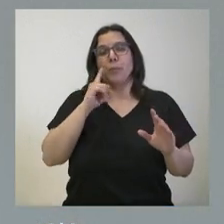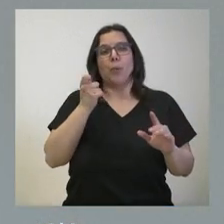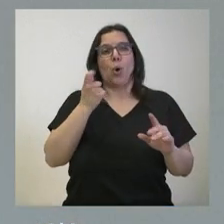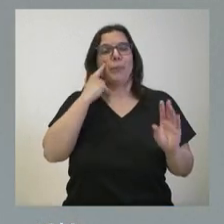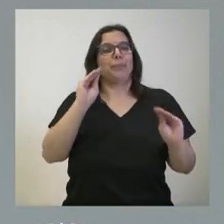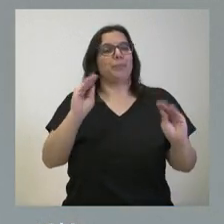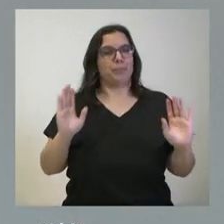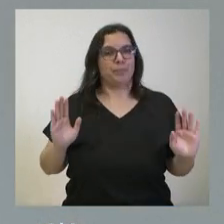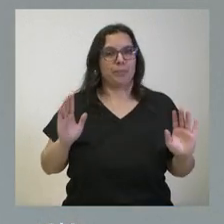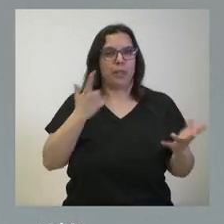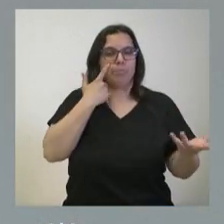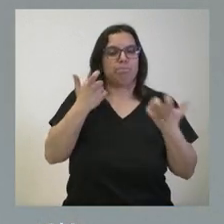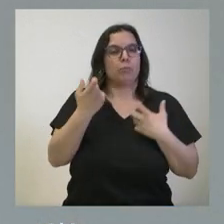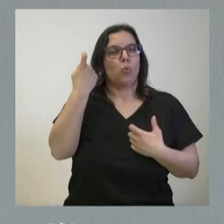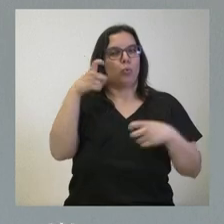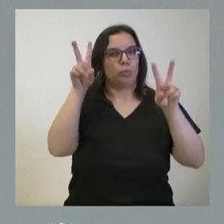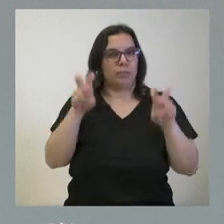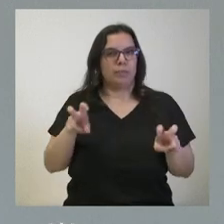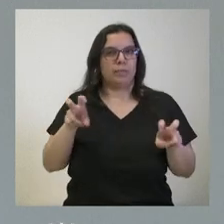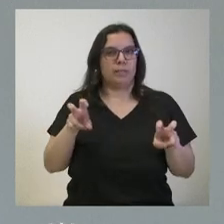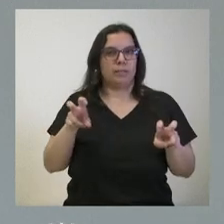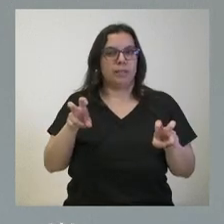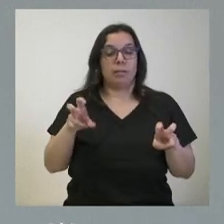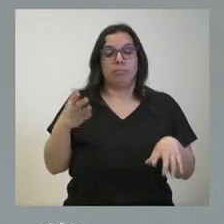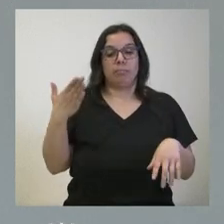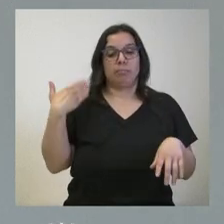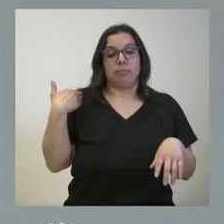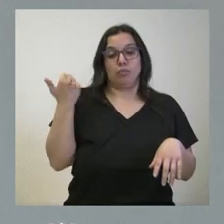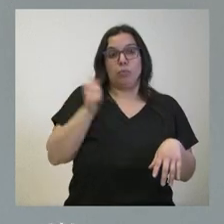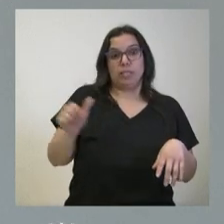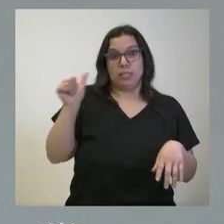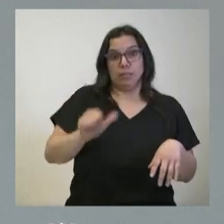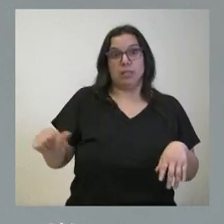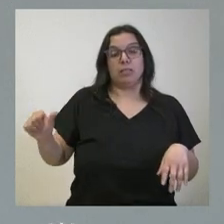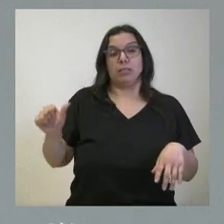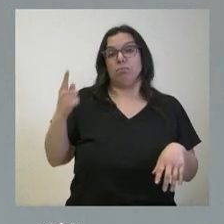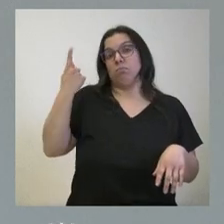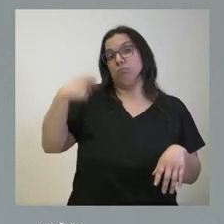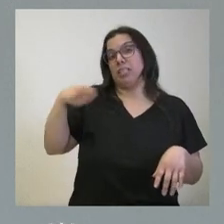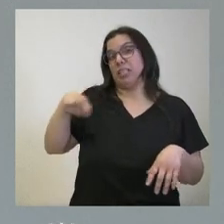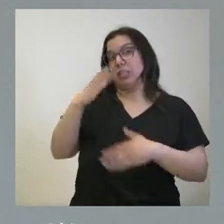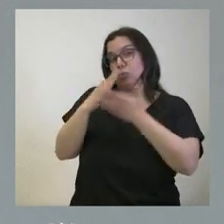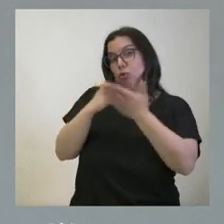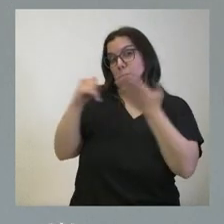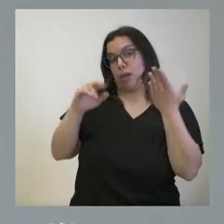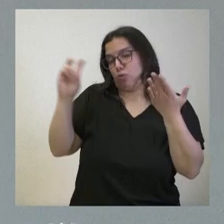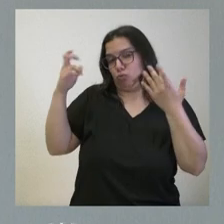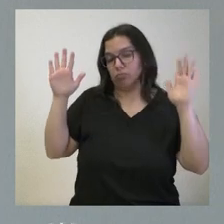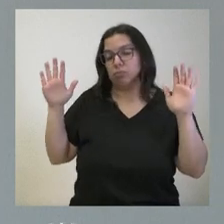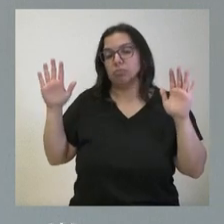una cuestión. Hace unas semanas un presidente autonómico en España